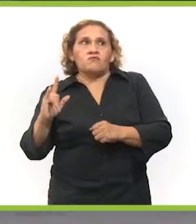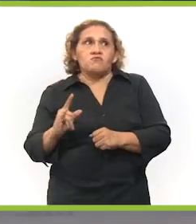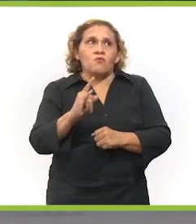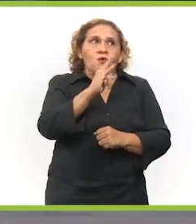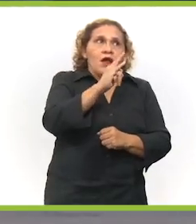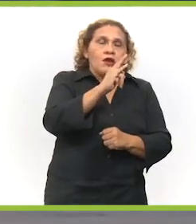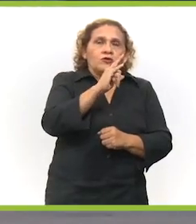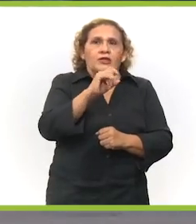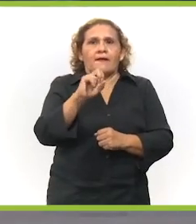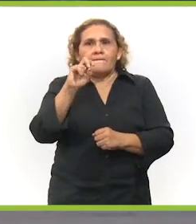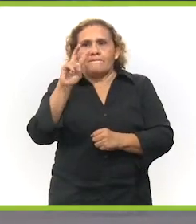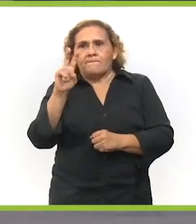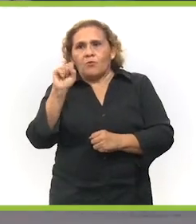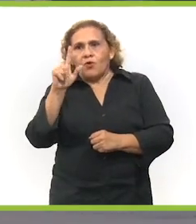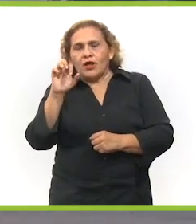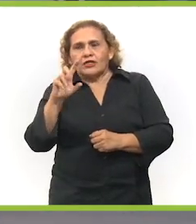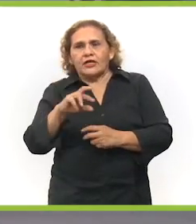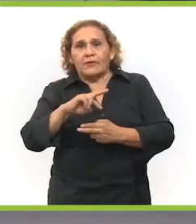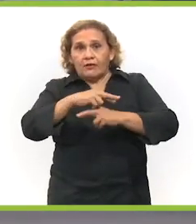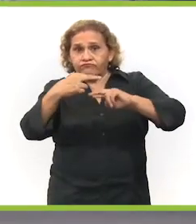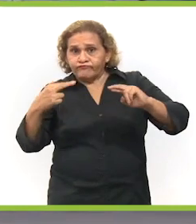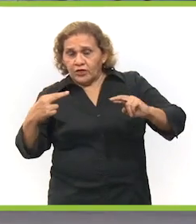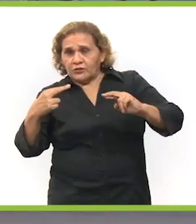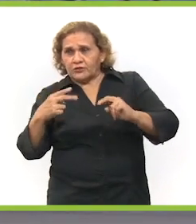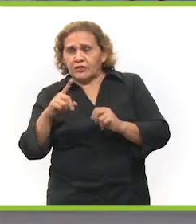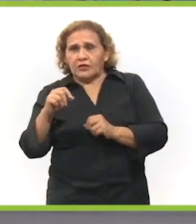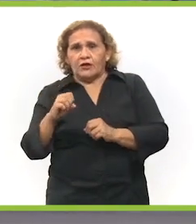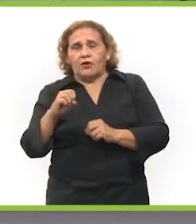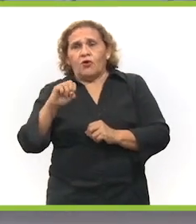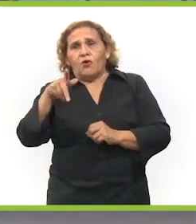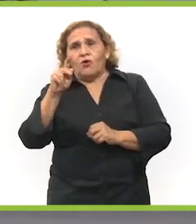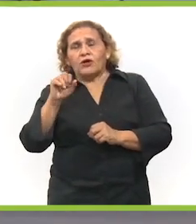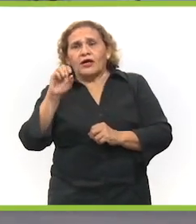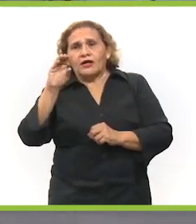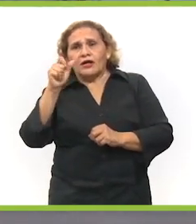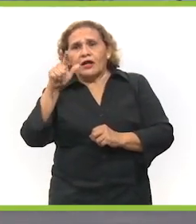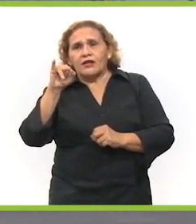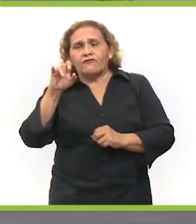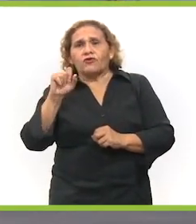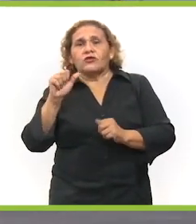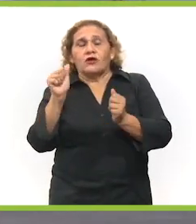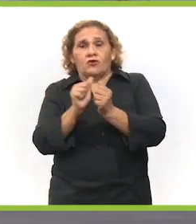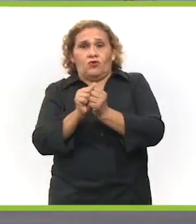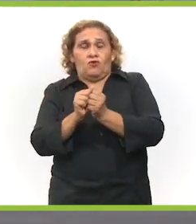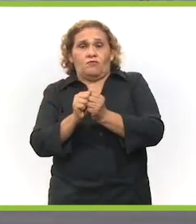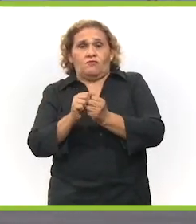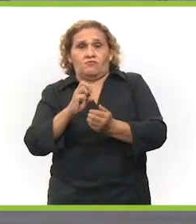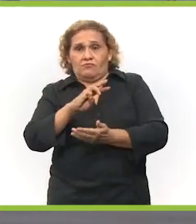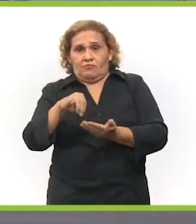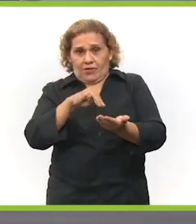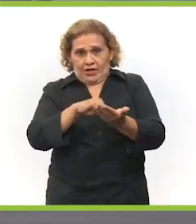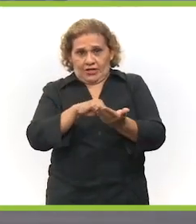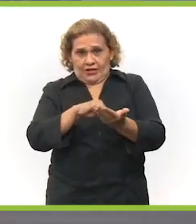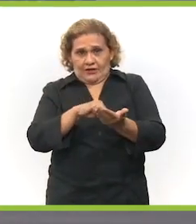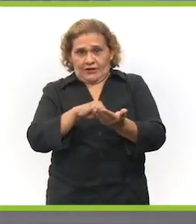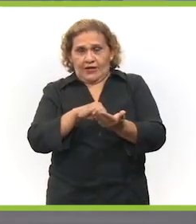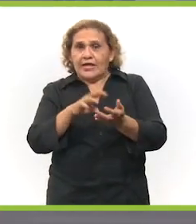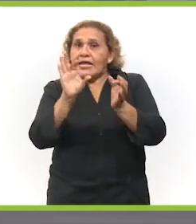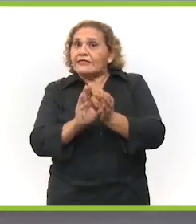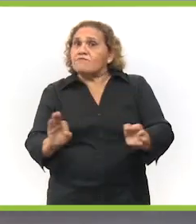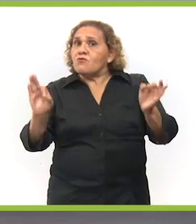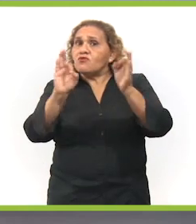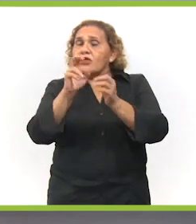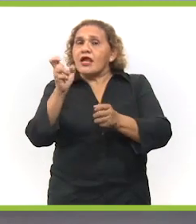un nuevo vuelo a través de Volaris, que va a enlazar de manera directa Oakland, California, con la ciudad de Mérida,